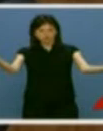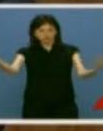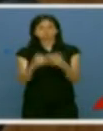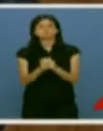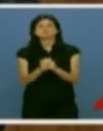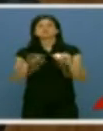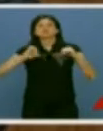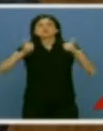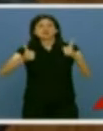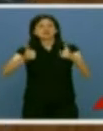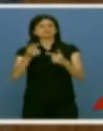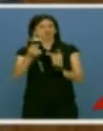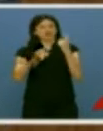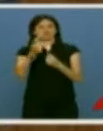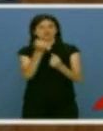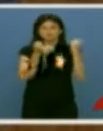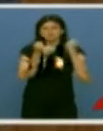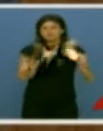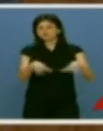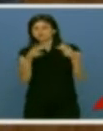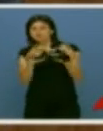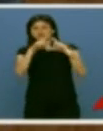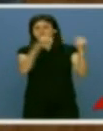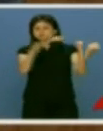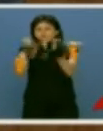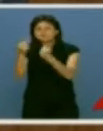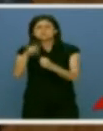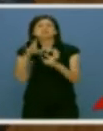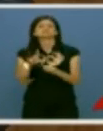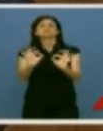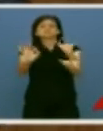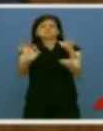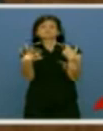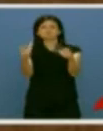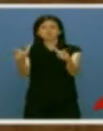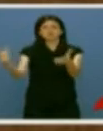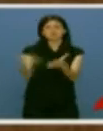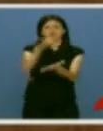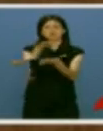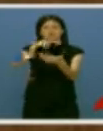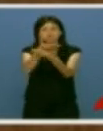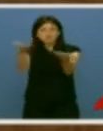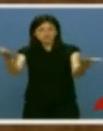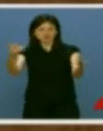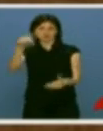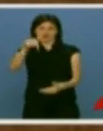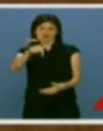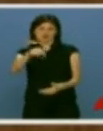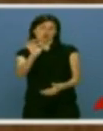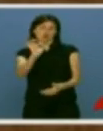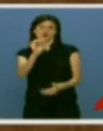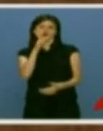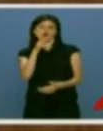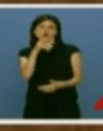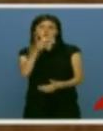empezando por los agentes económicos y sociales, las instituciones y, muy especialmente, a todos los ciudadanos aquí presentes o que siguen este